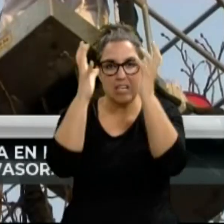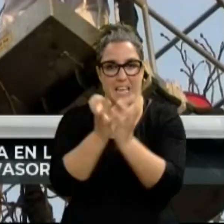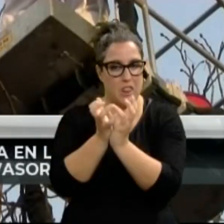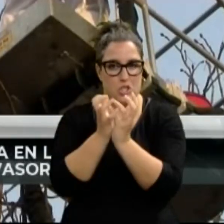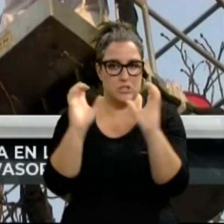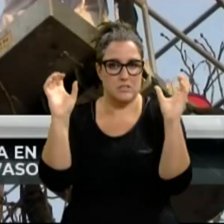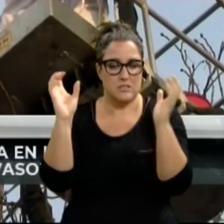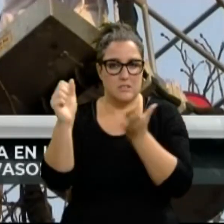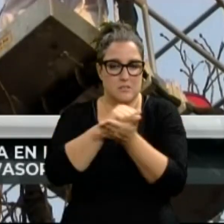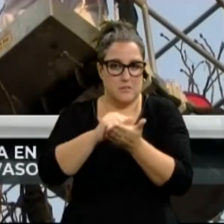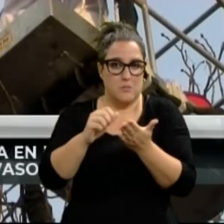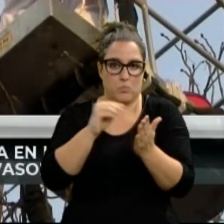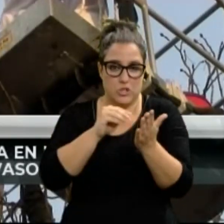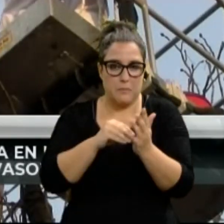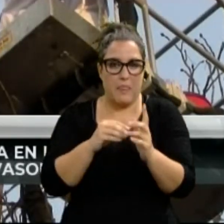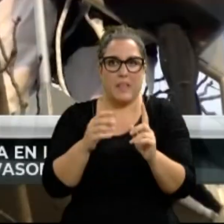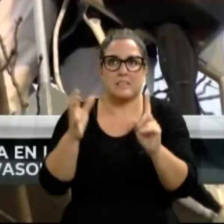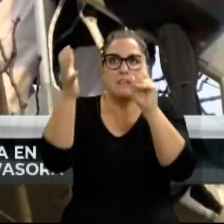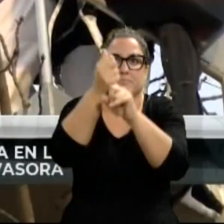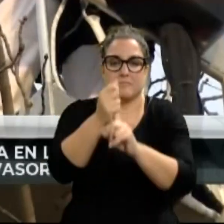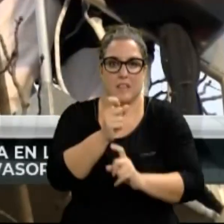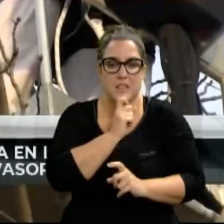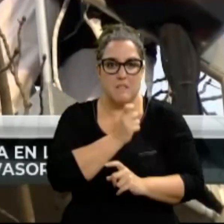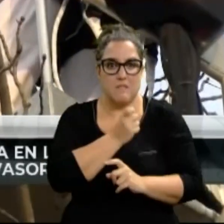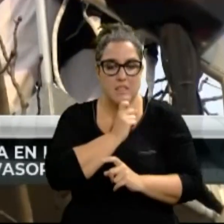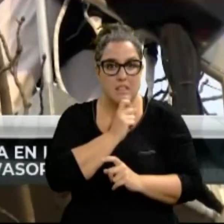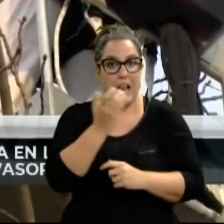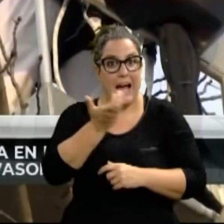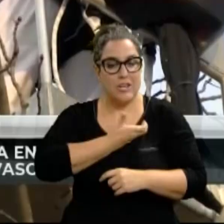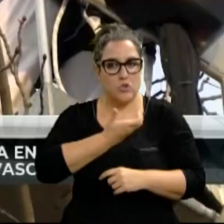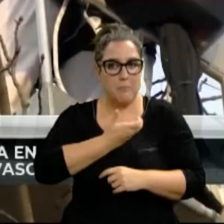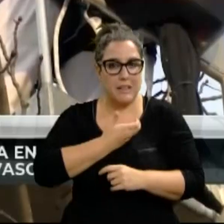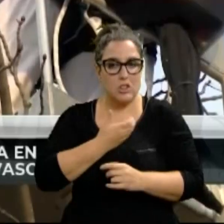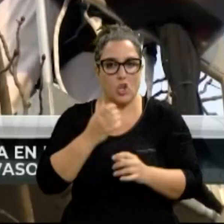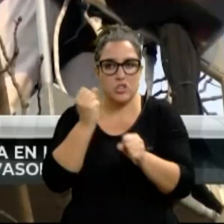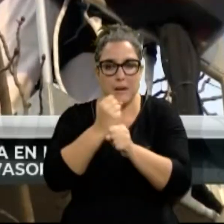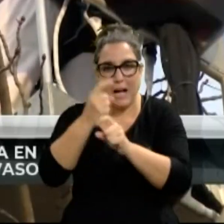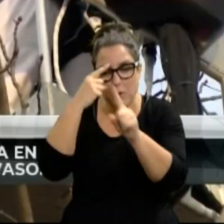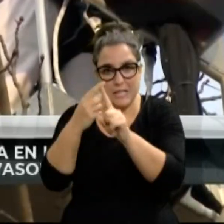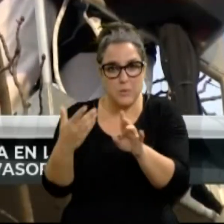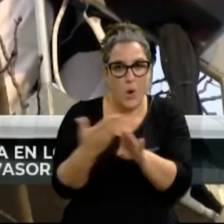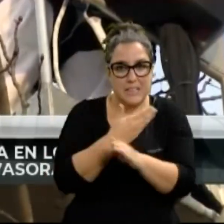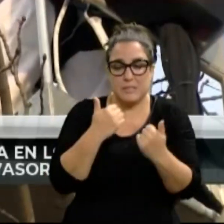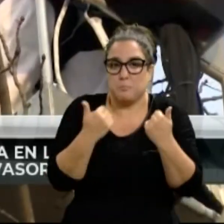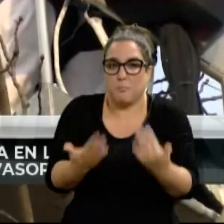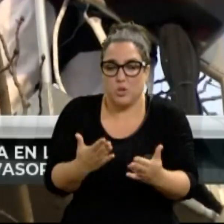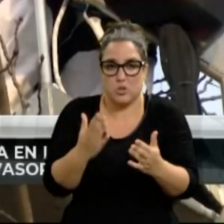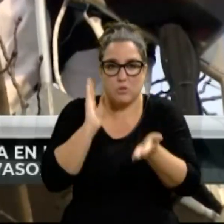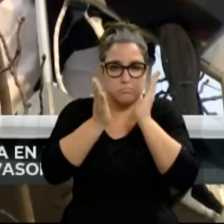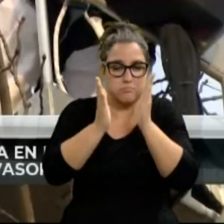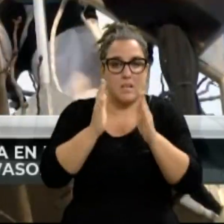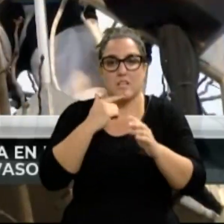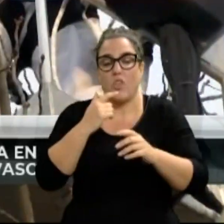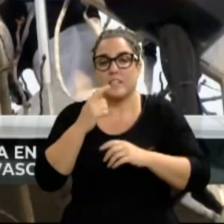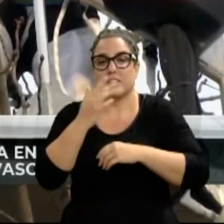casos de difícil acceso. Desde el ayuntamiento se trabaja para actuar en fases tempranas para evitar que lleguen a edad adulta, por lo que se pondrán trampas